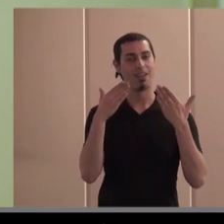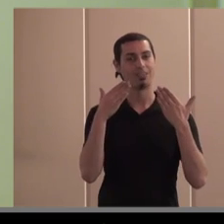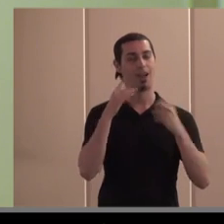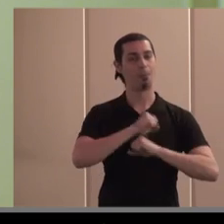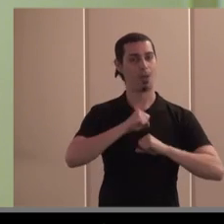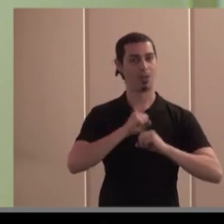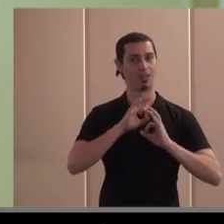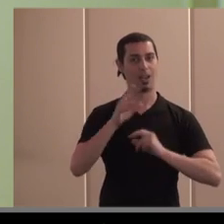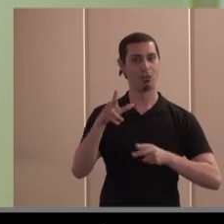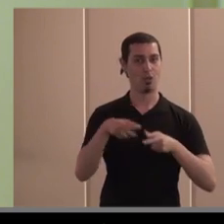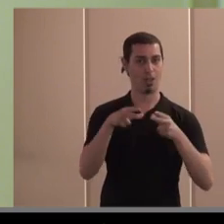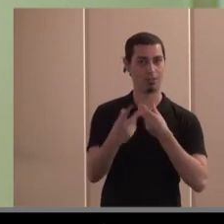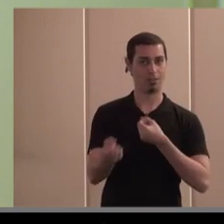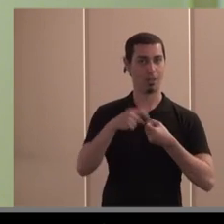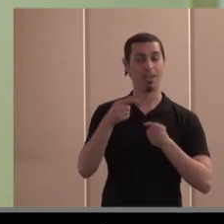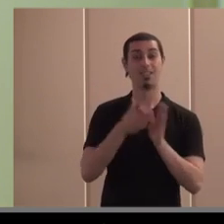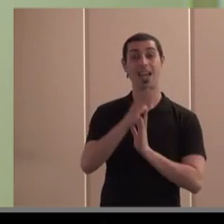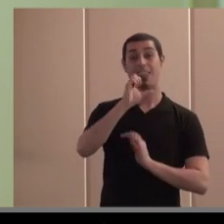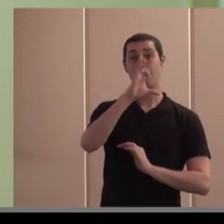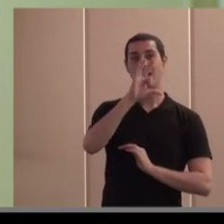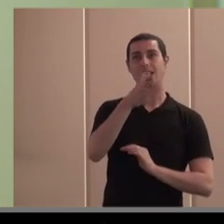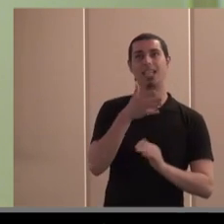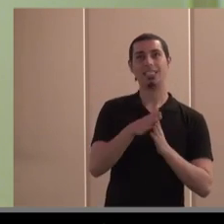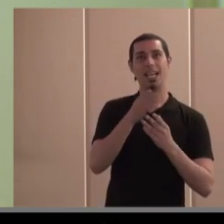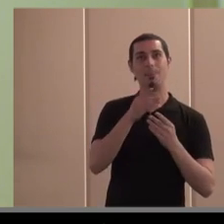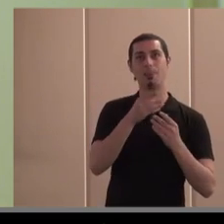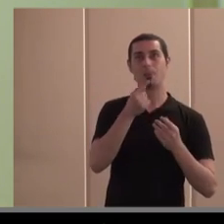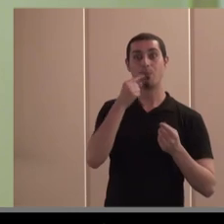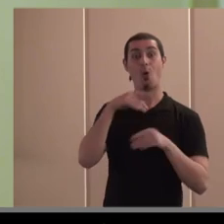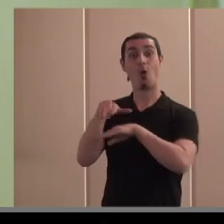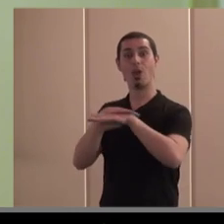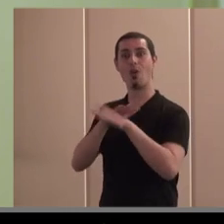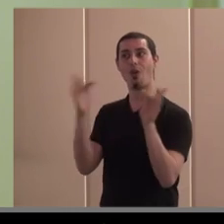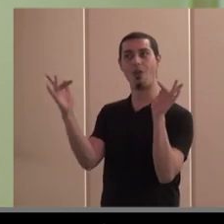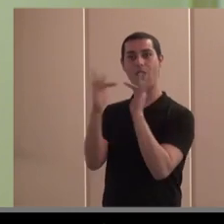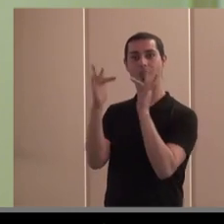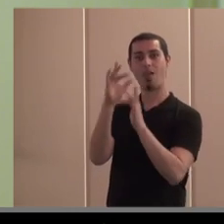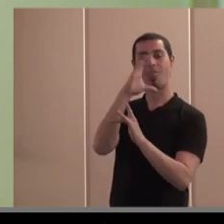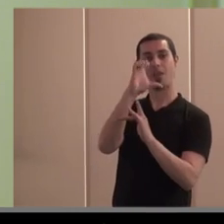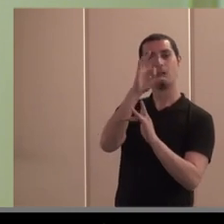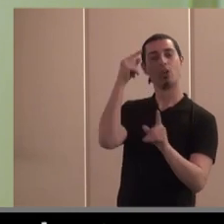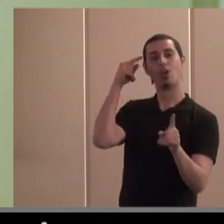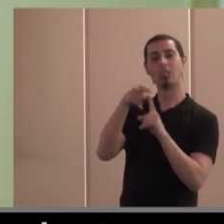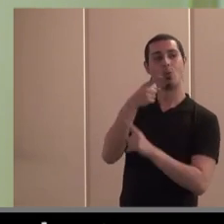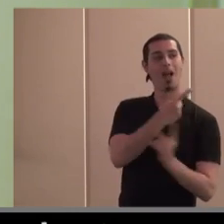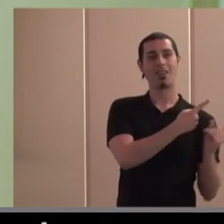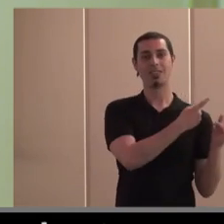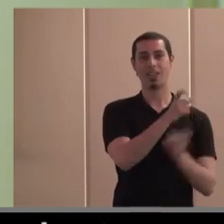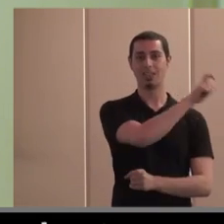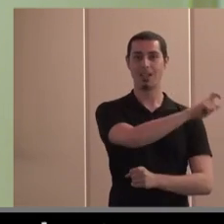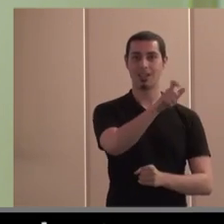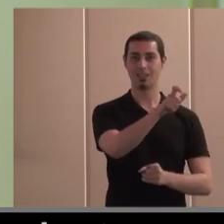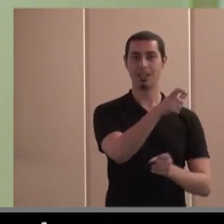asociativa por lo tanto CEPES es el interlocutor con el gobierno para transmitir todas las necesidades